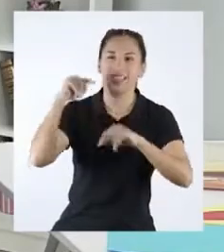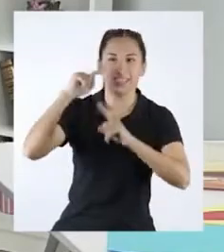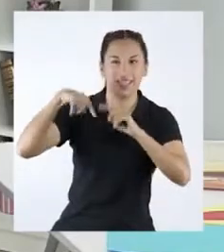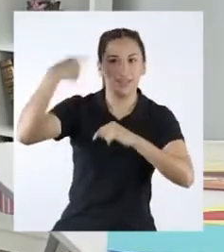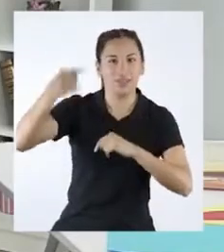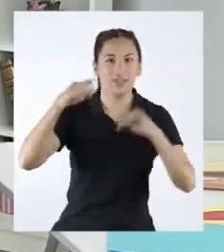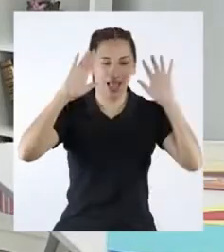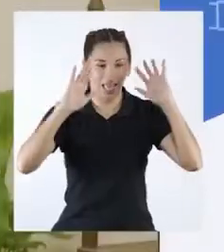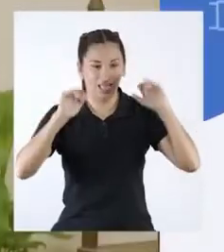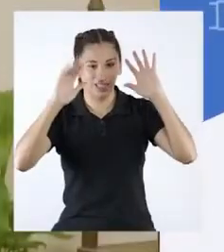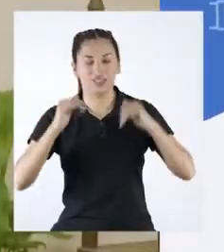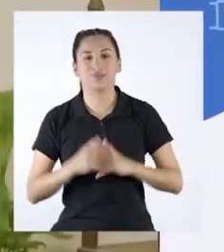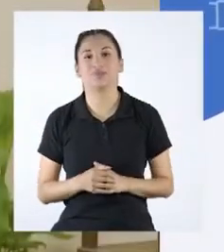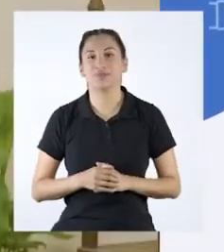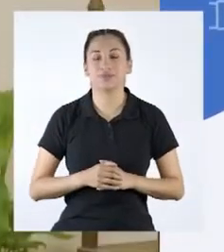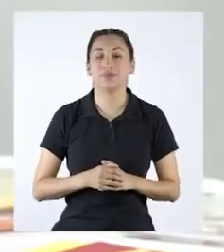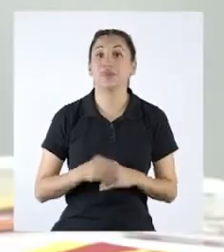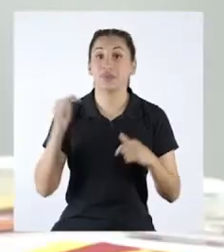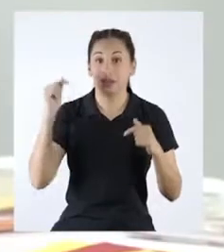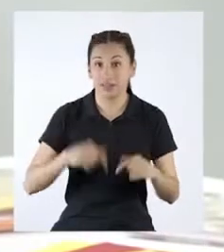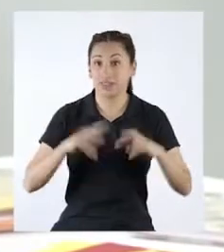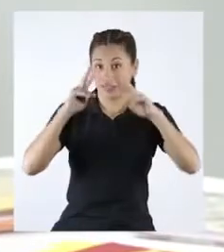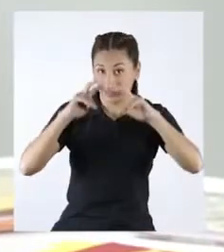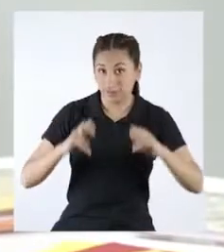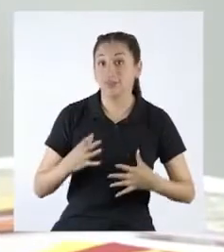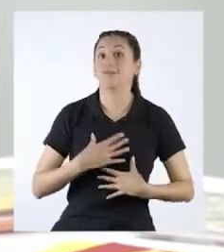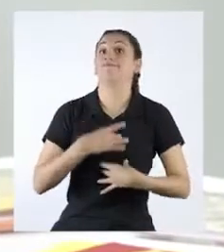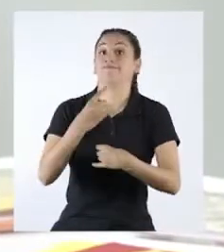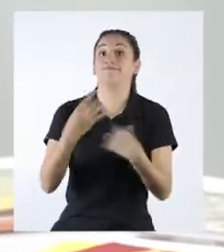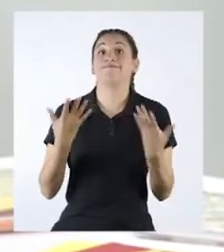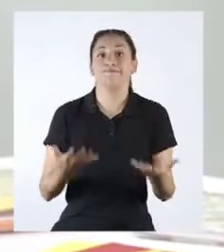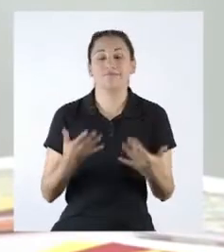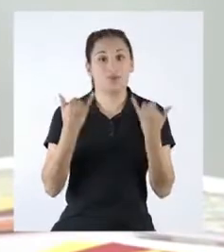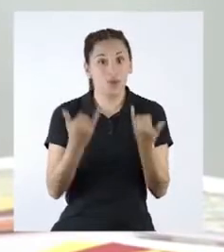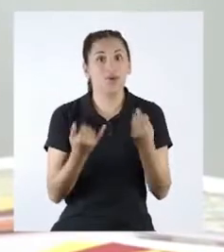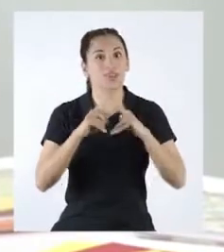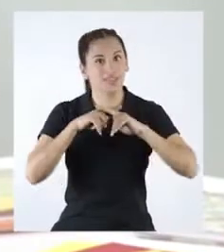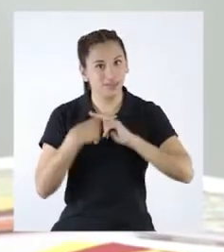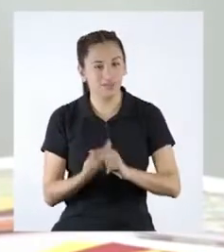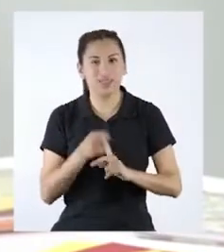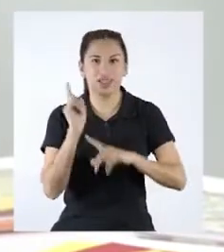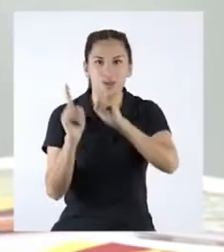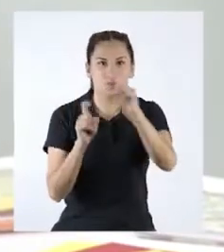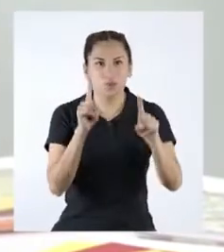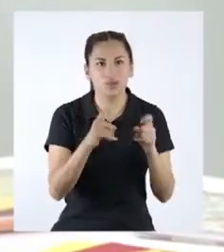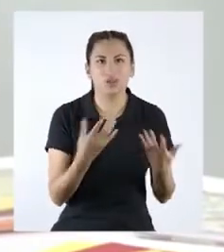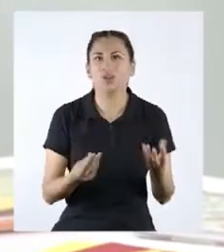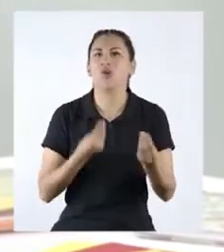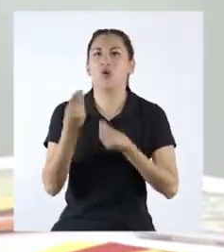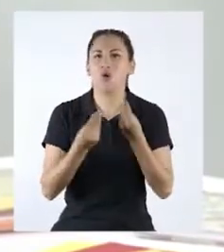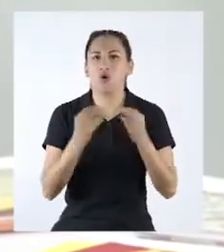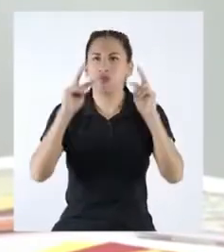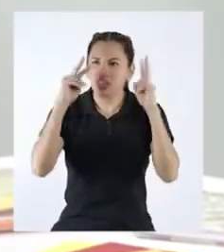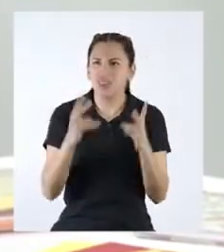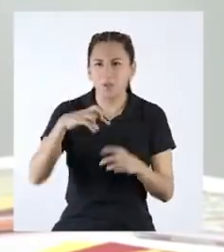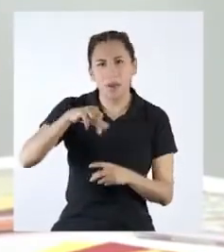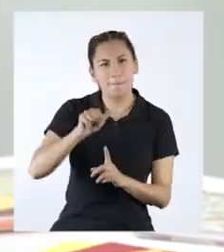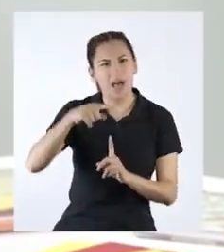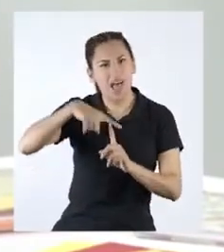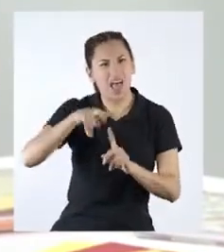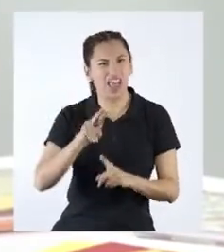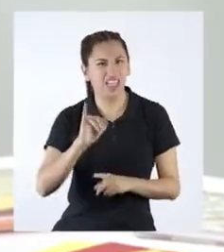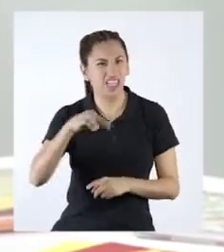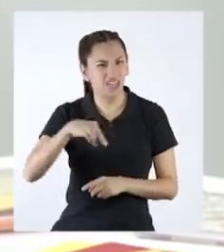¡Hasta la próxima! ¡Adiós! ¡Qué investigación tan interesante! Hoy comenzamos preguntándonos acerca de los